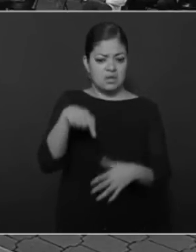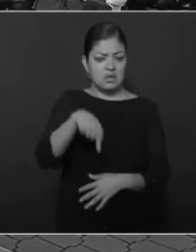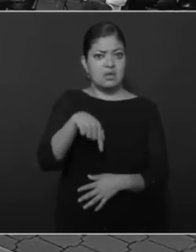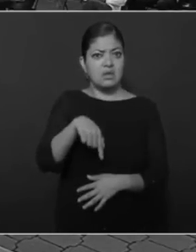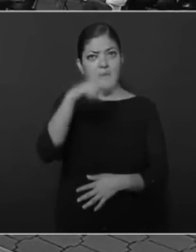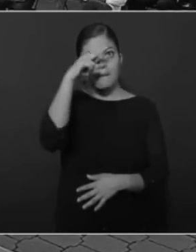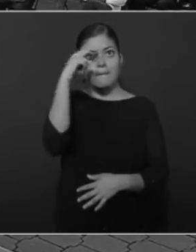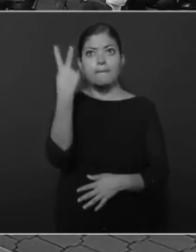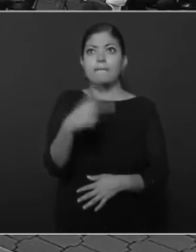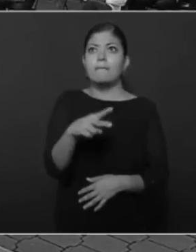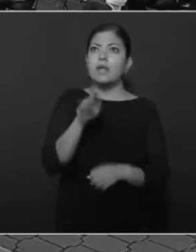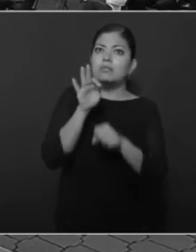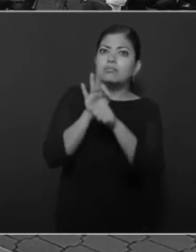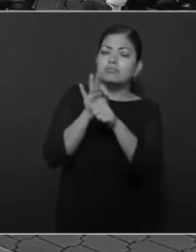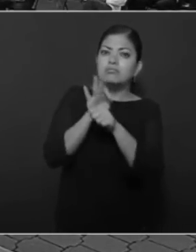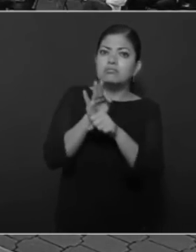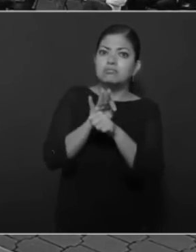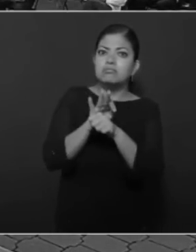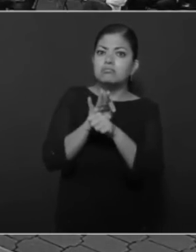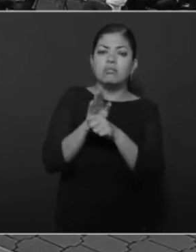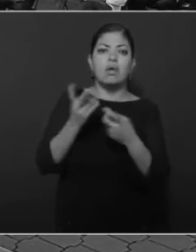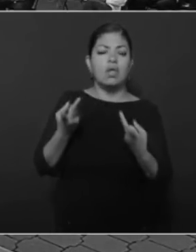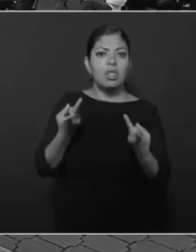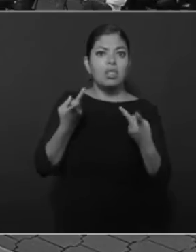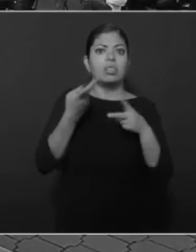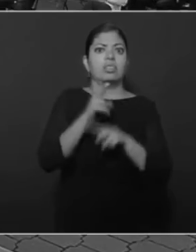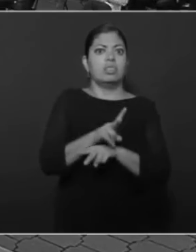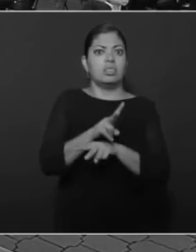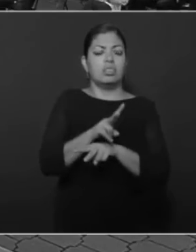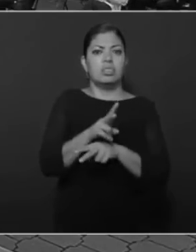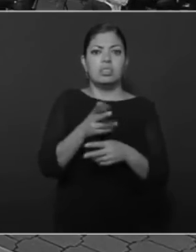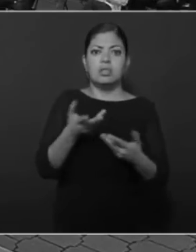que en vez de defender a México,